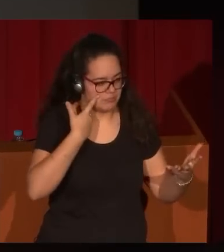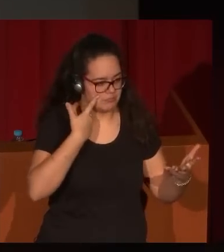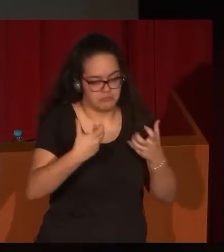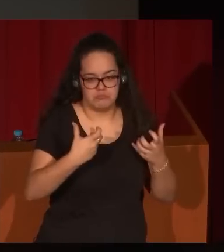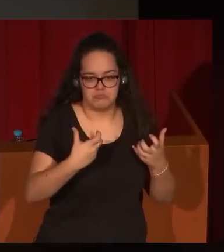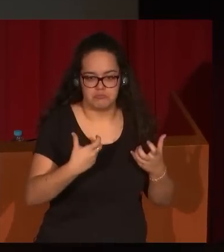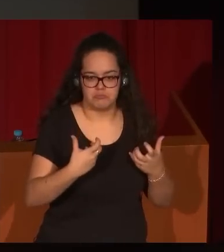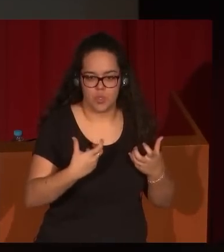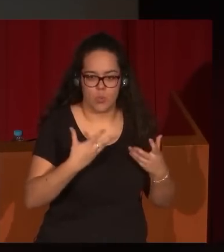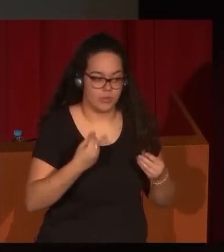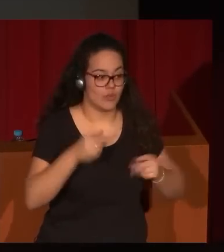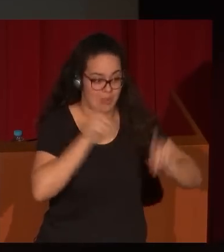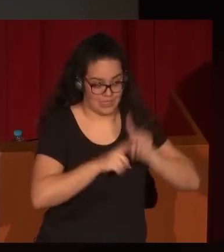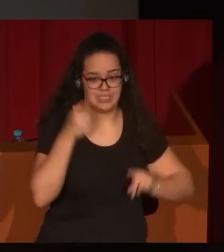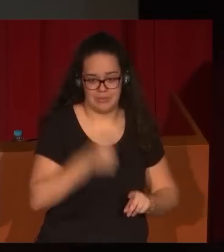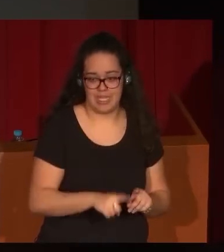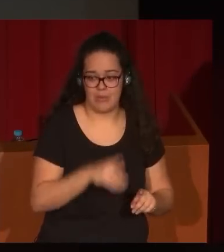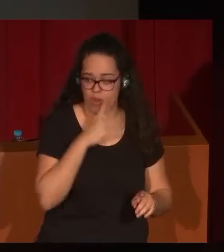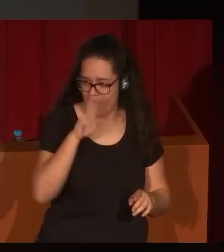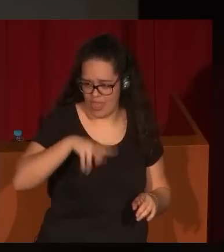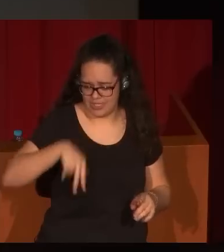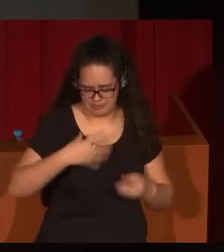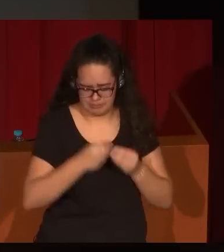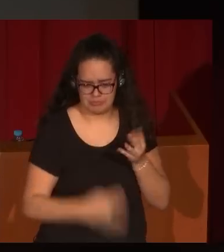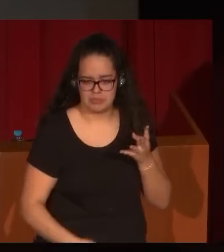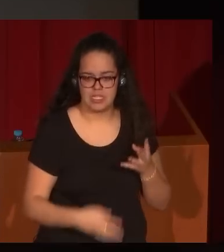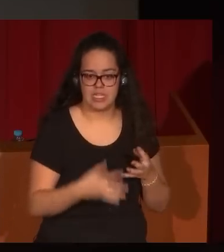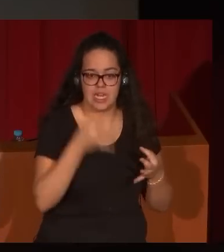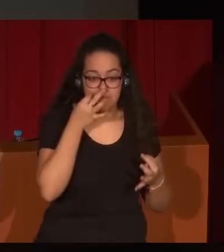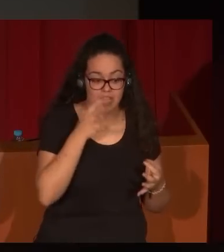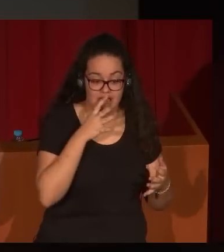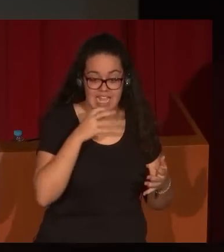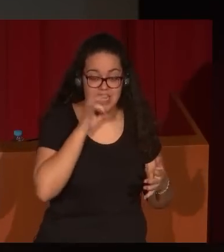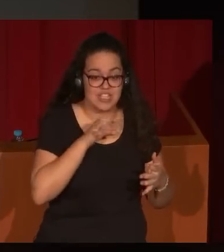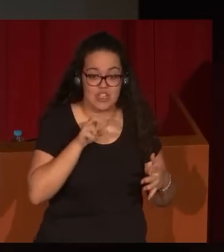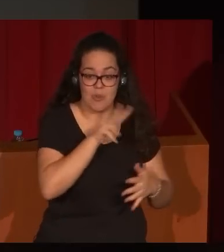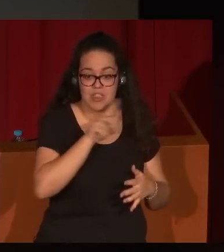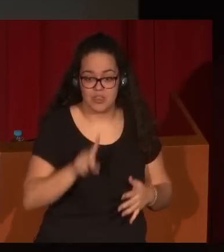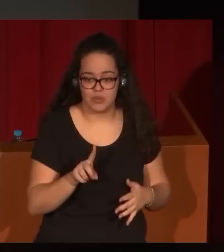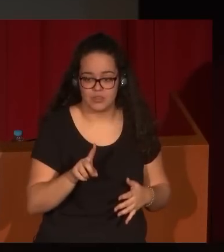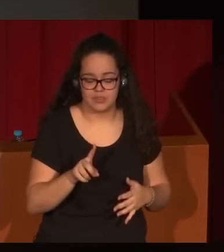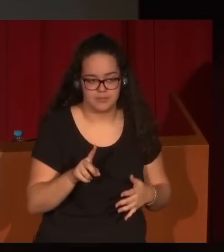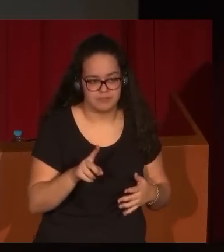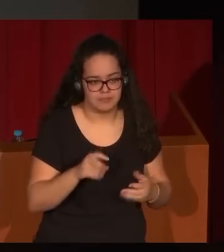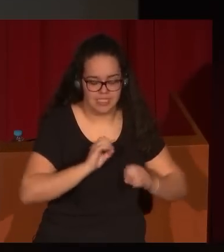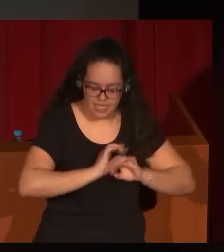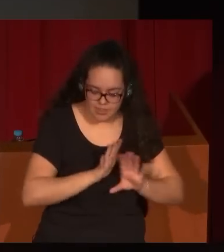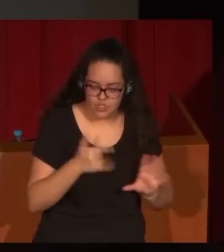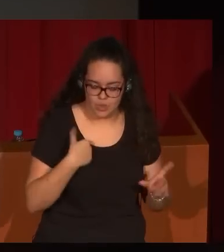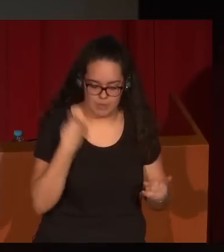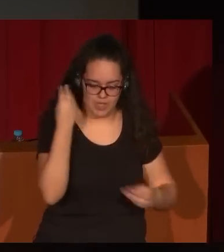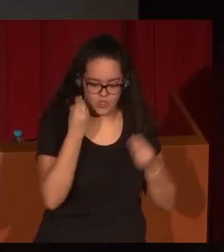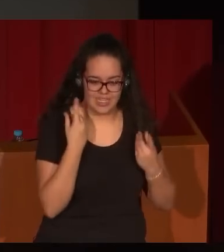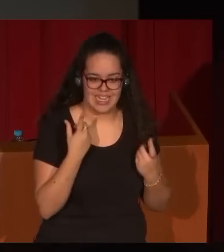muy problemático por muchas razones y que realmente a estas alturas del siglo XXI claramente creo que necesita